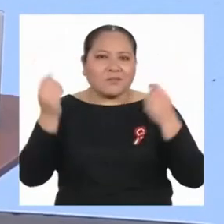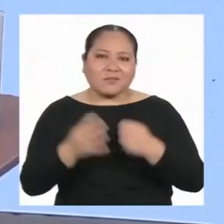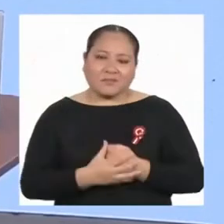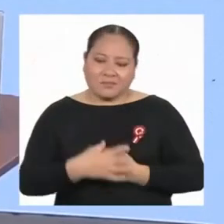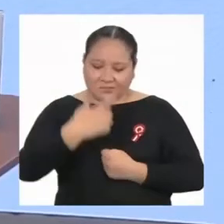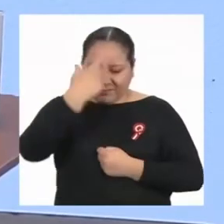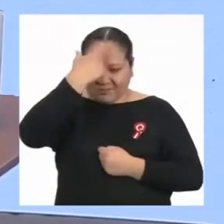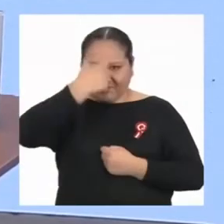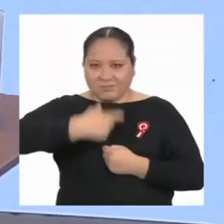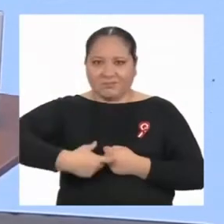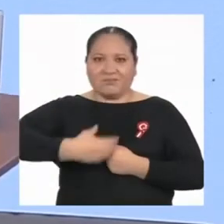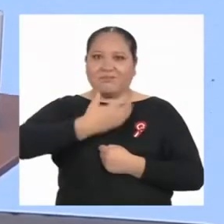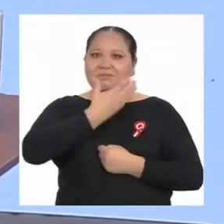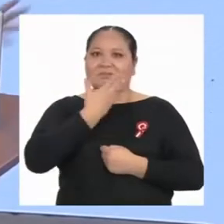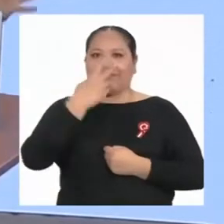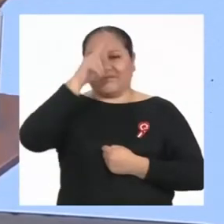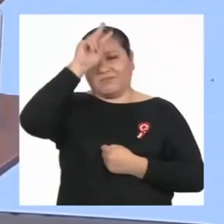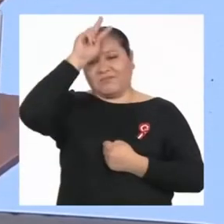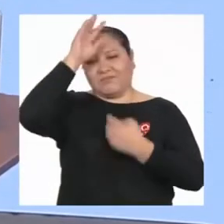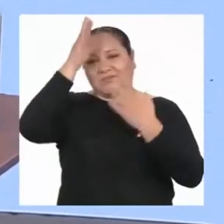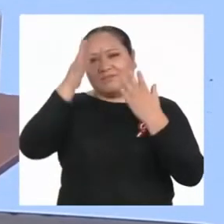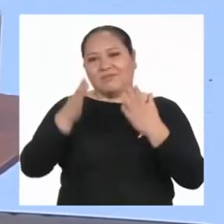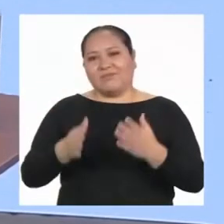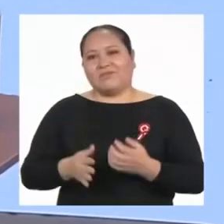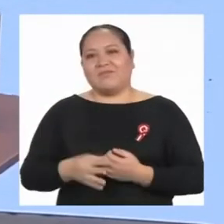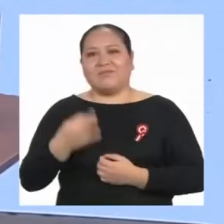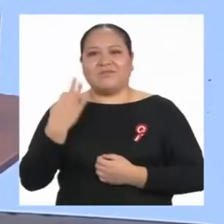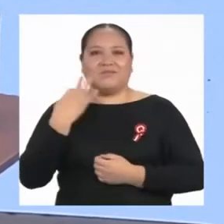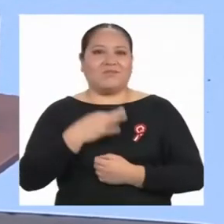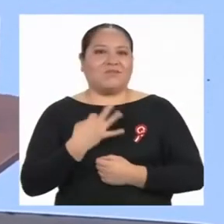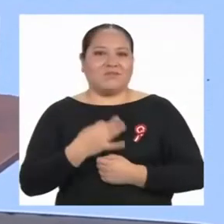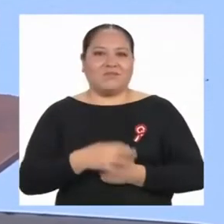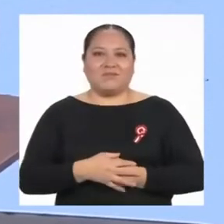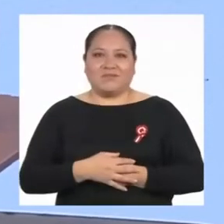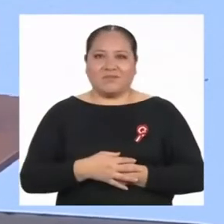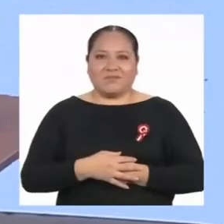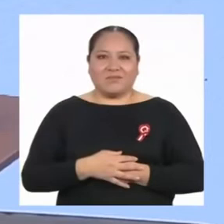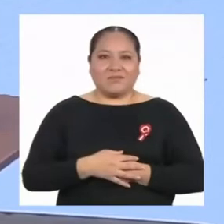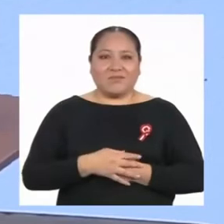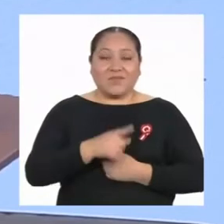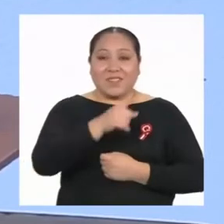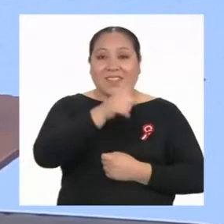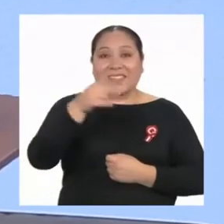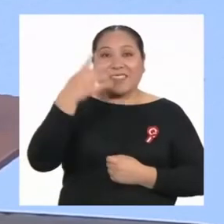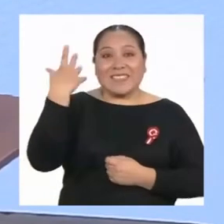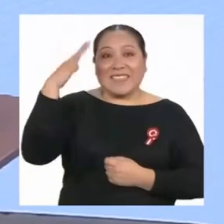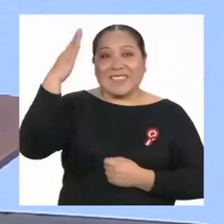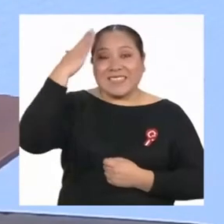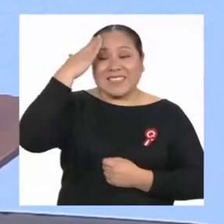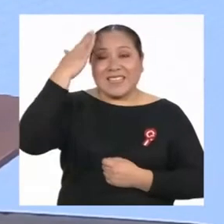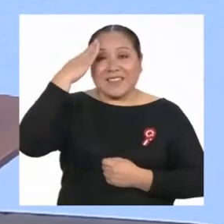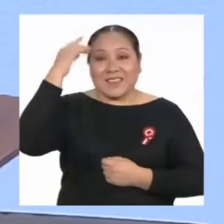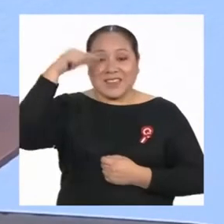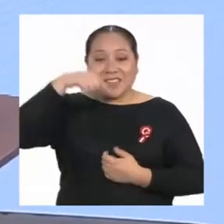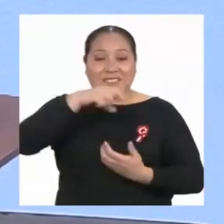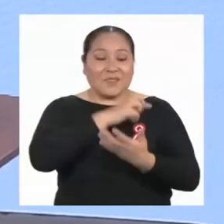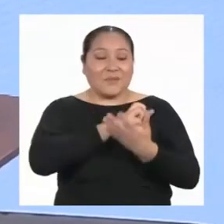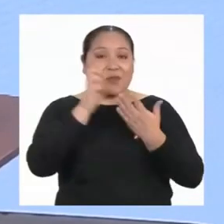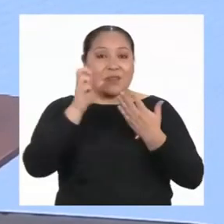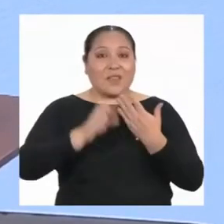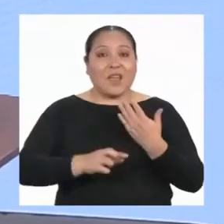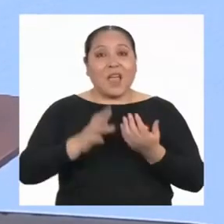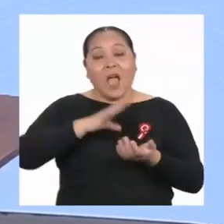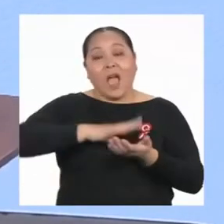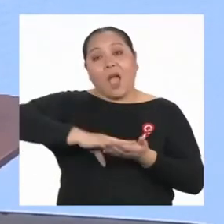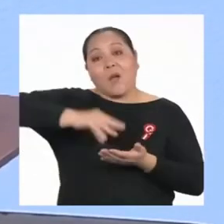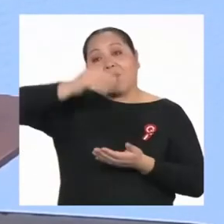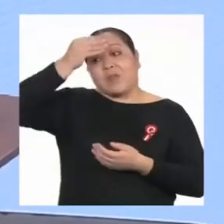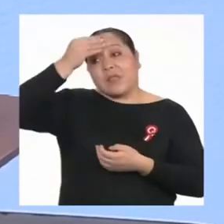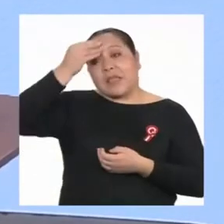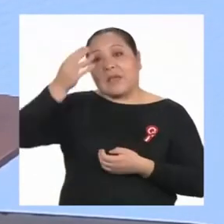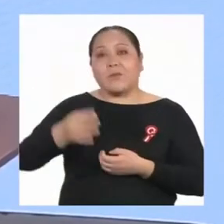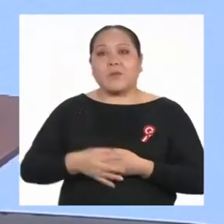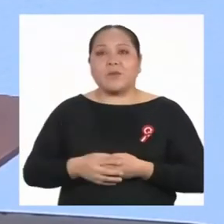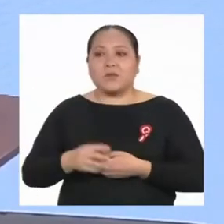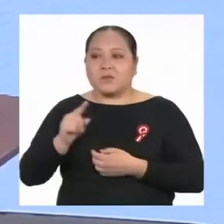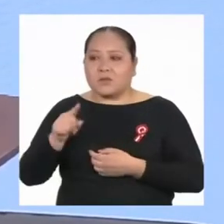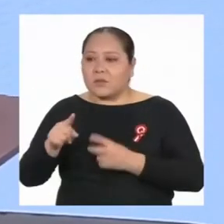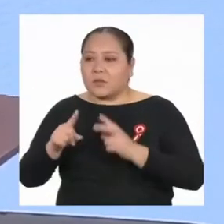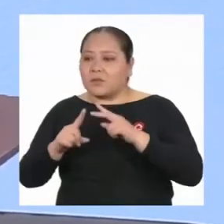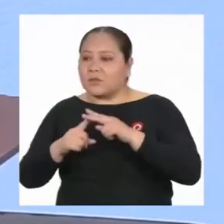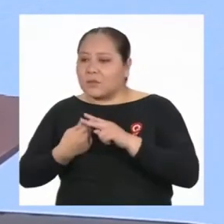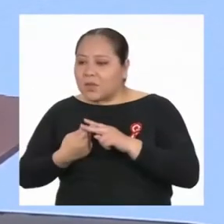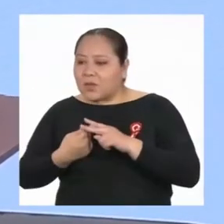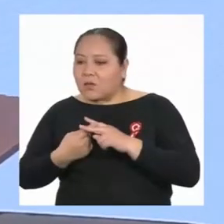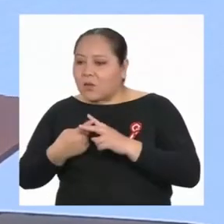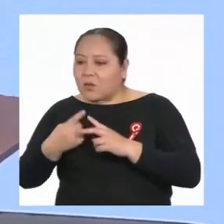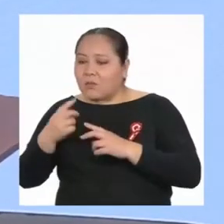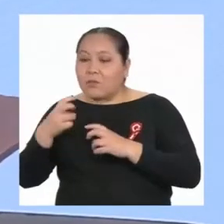peruanas y peruanos siempre. Como ustedes saben, en este programa aprendemos partiendo de situaciones de